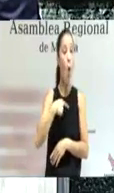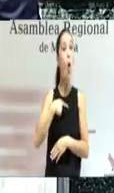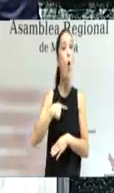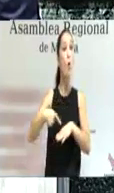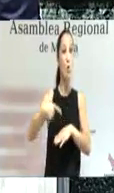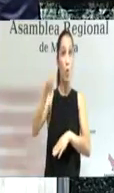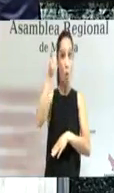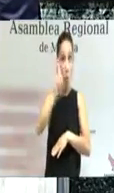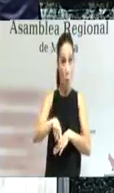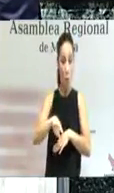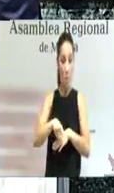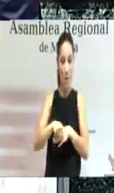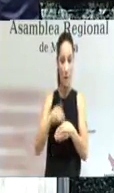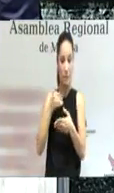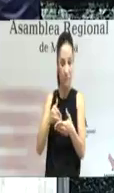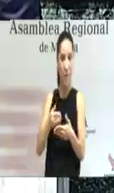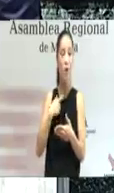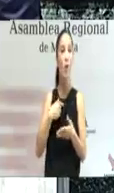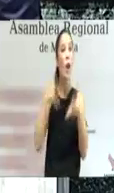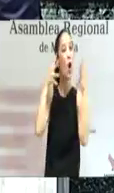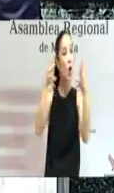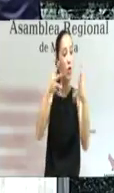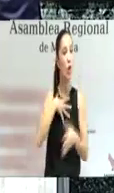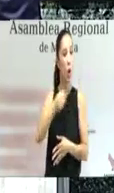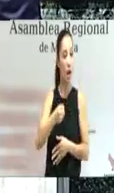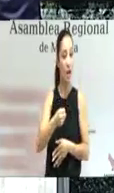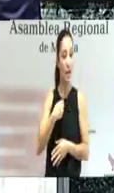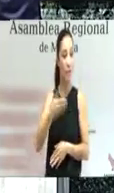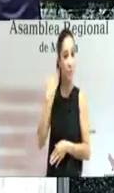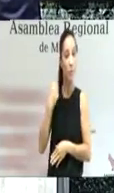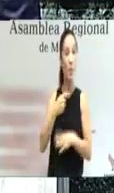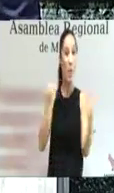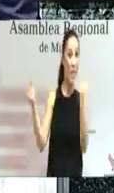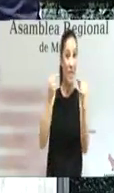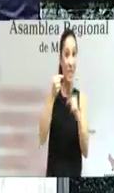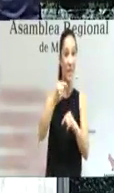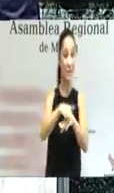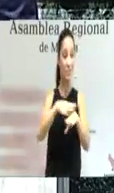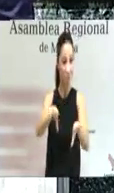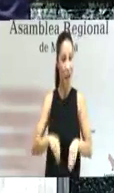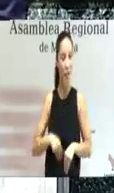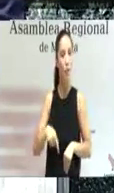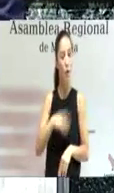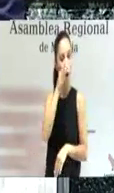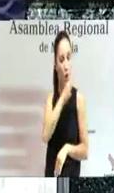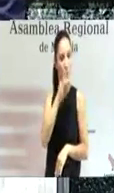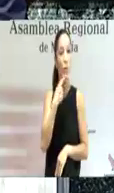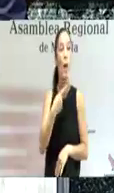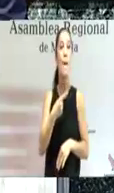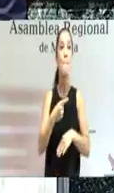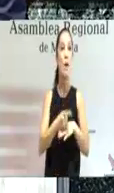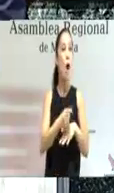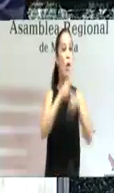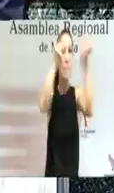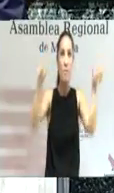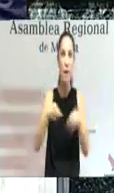constituí el Consejo de Alcaldes tal y como me comprometí en el debate de investidura. Un nuevo marco de colaboración y de